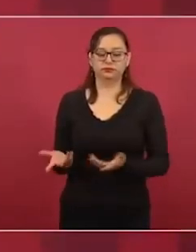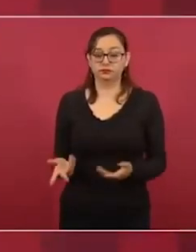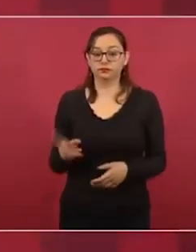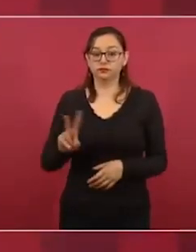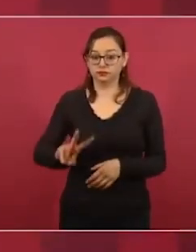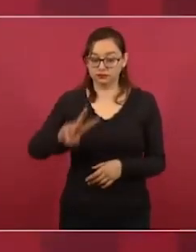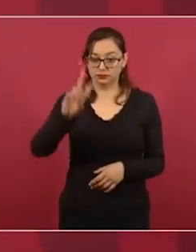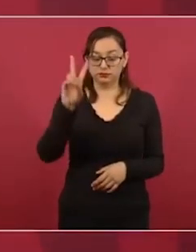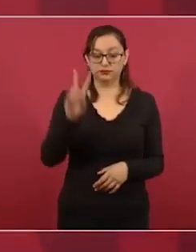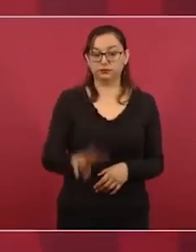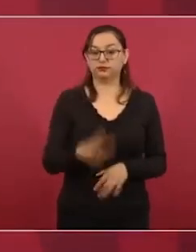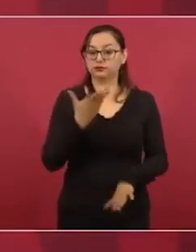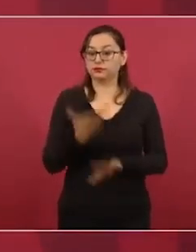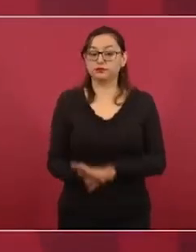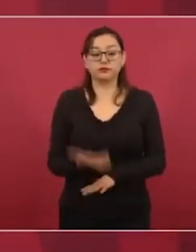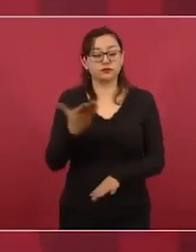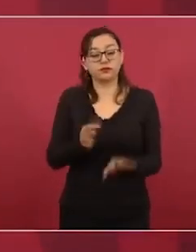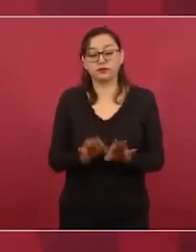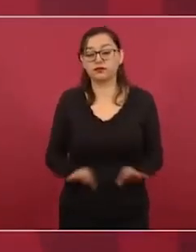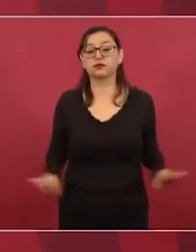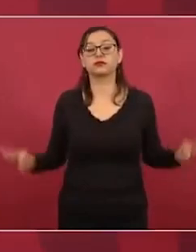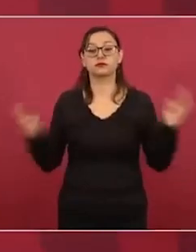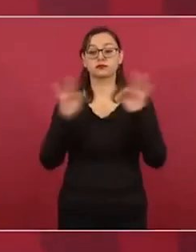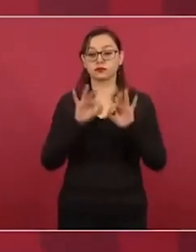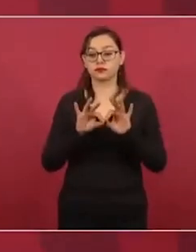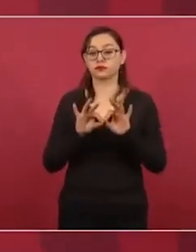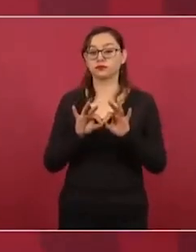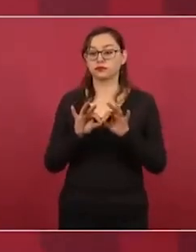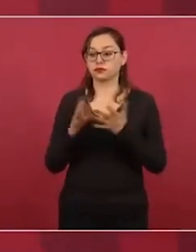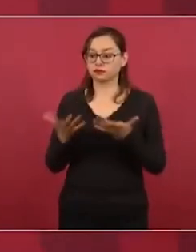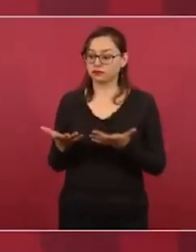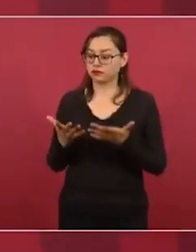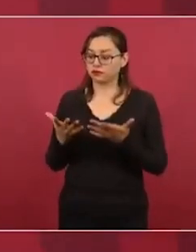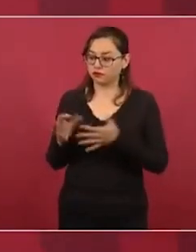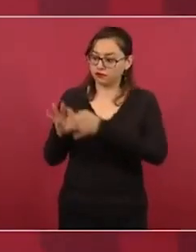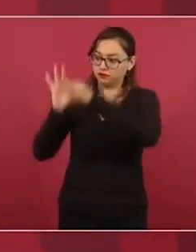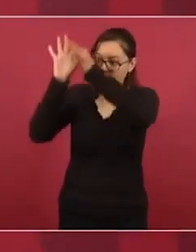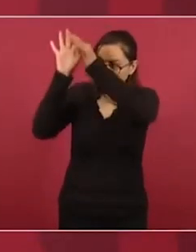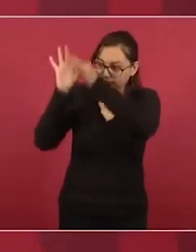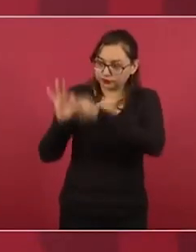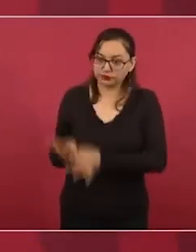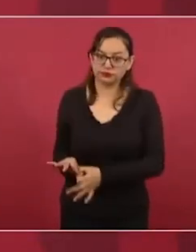la unidad ante el avance de otras regiones